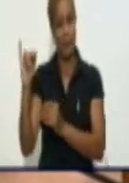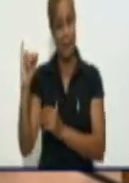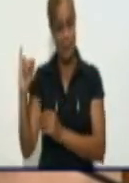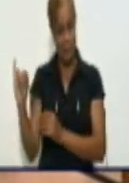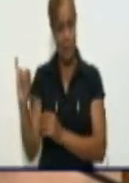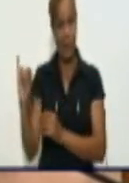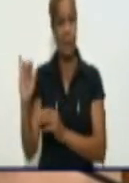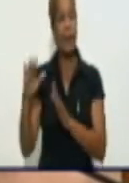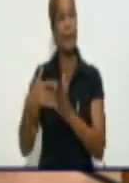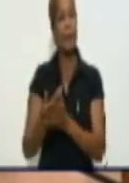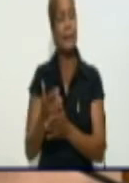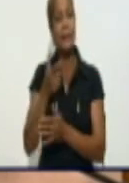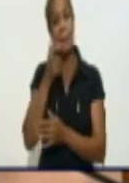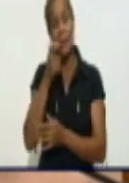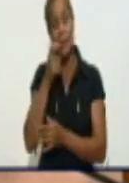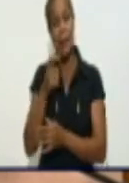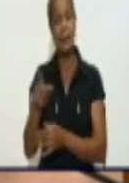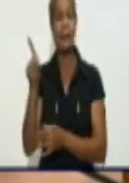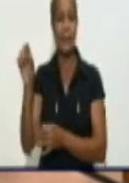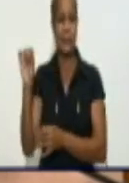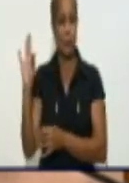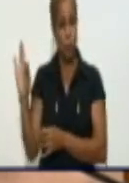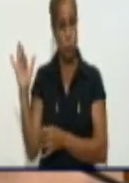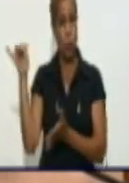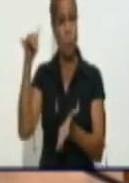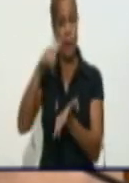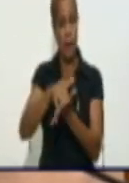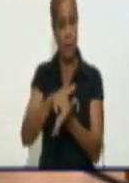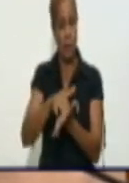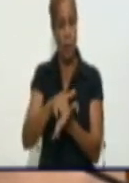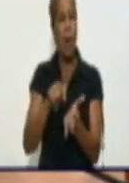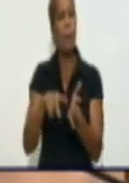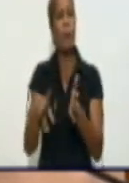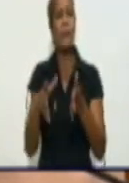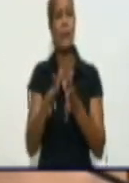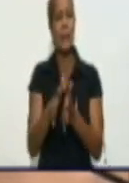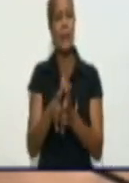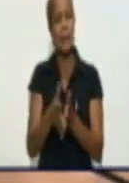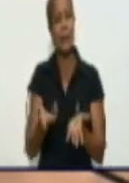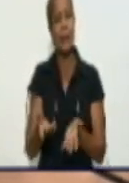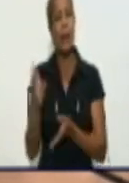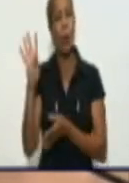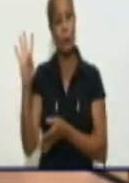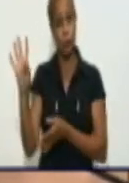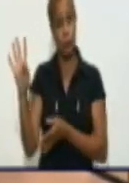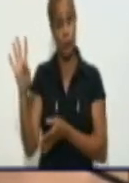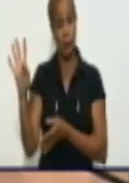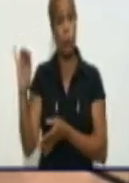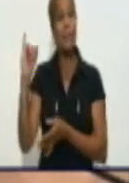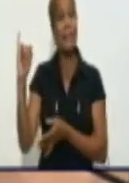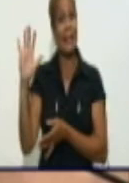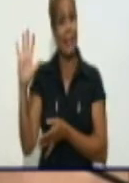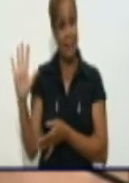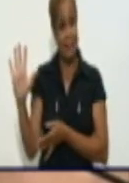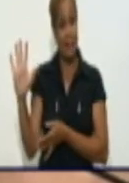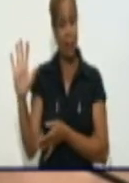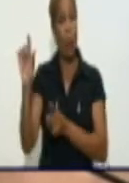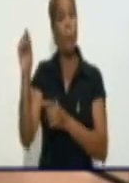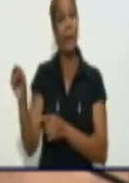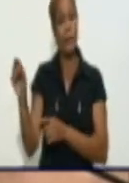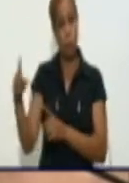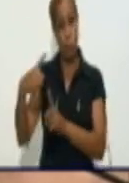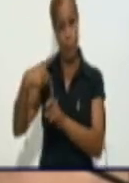88 viajeros. La provincia acumula ya un total de 5.645 casos confirmados desde